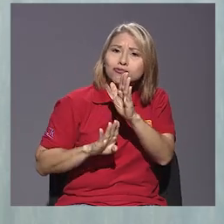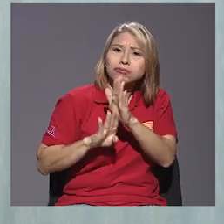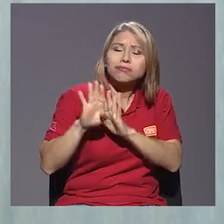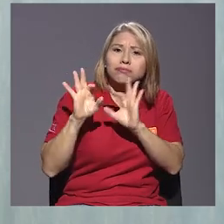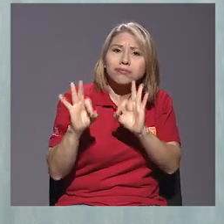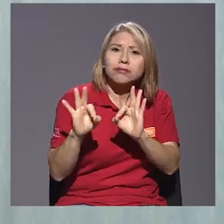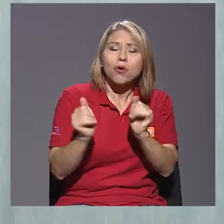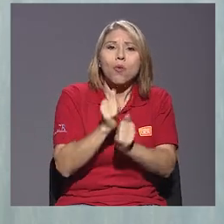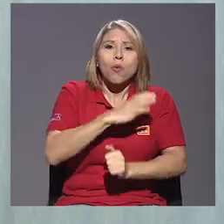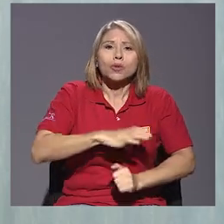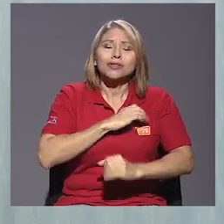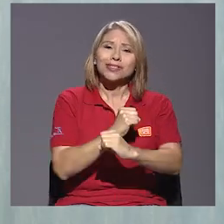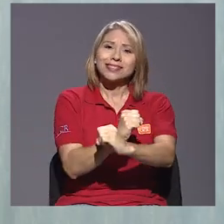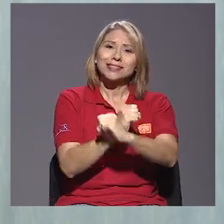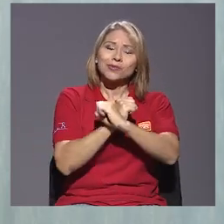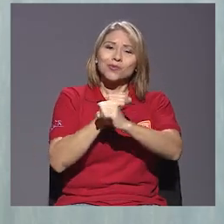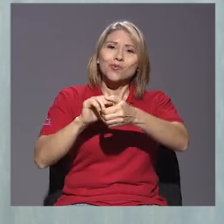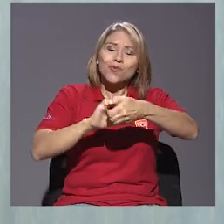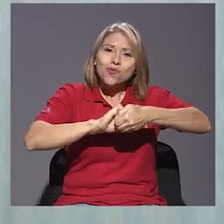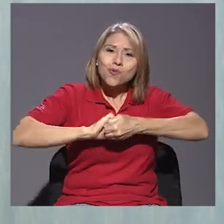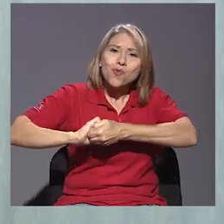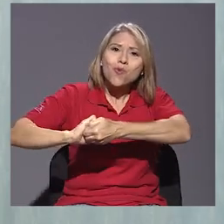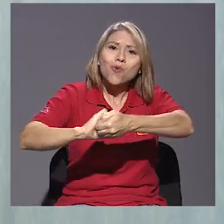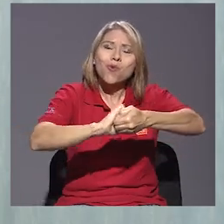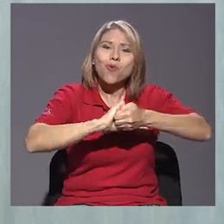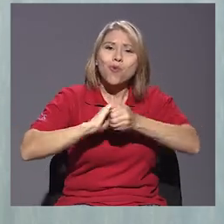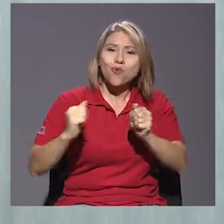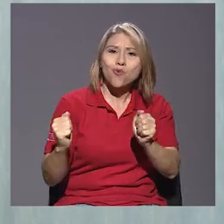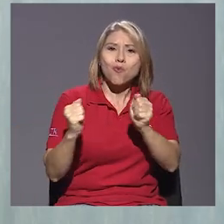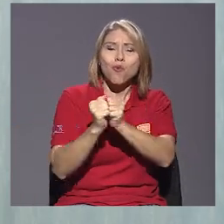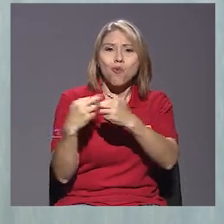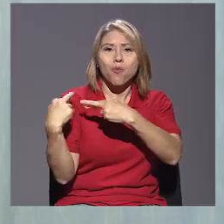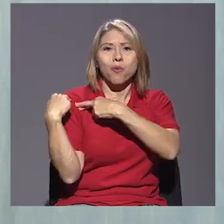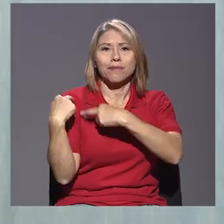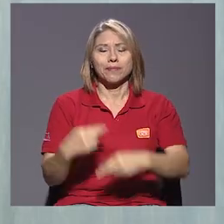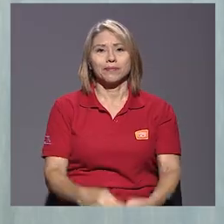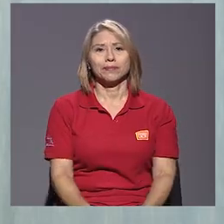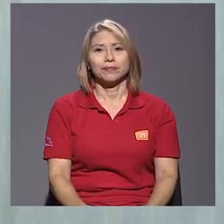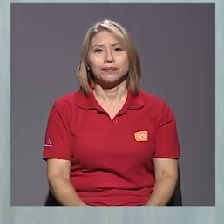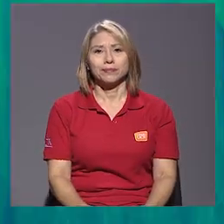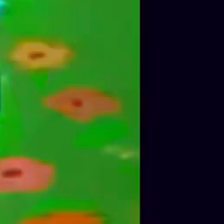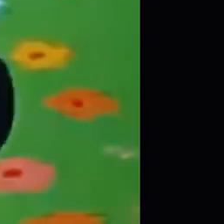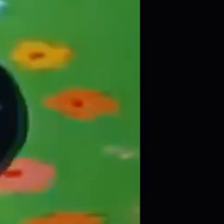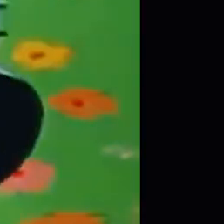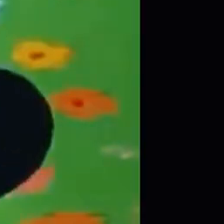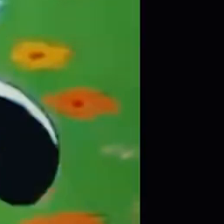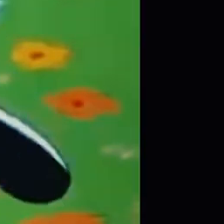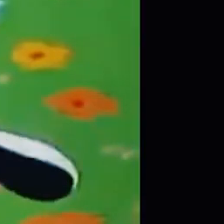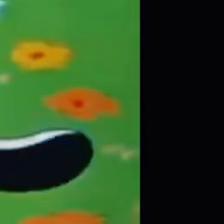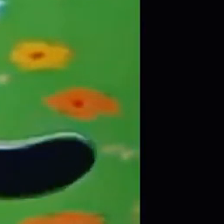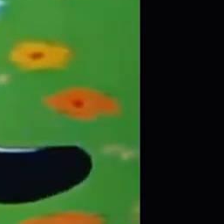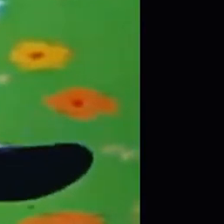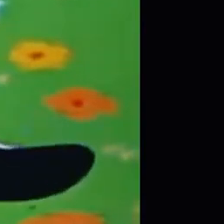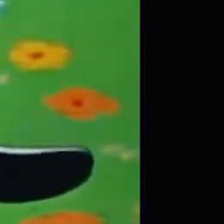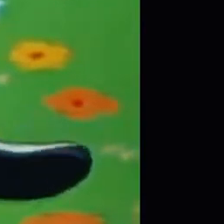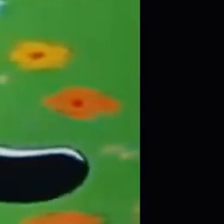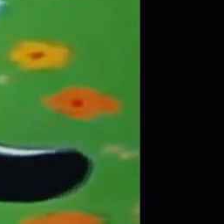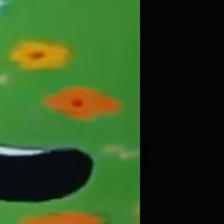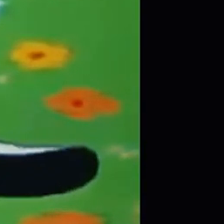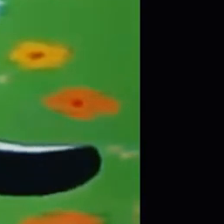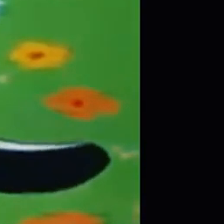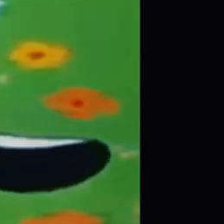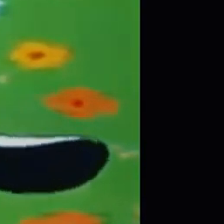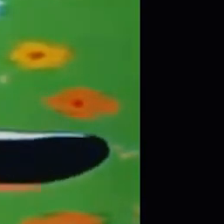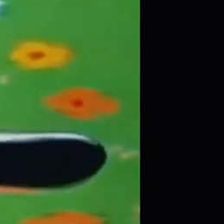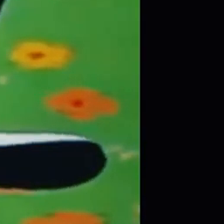mutuo cuando lo hacemos en condiciones de seguridad, solidaridad y corresponsabilidad. Esto es